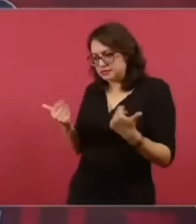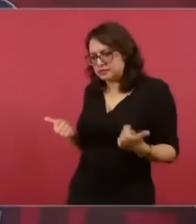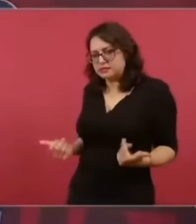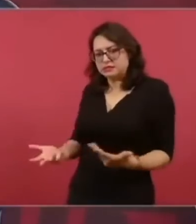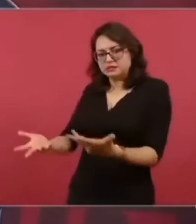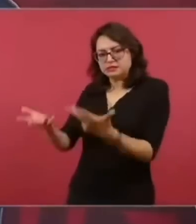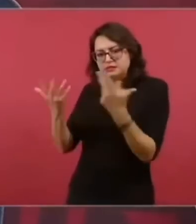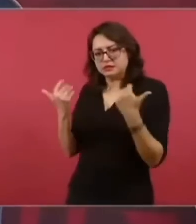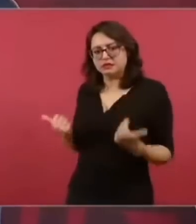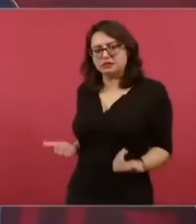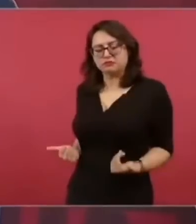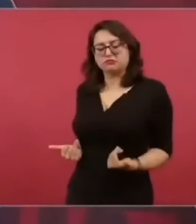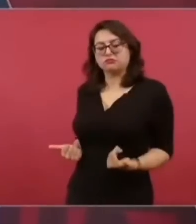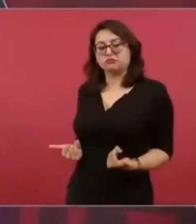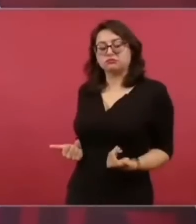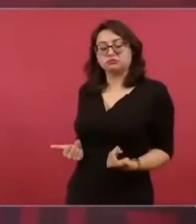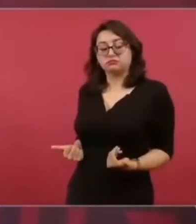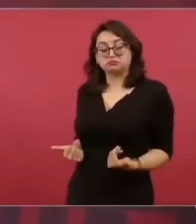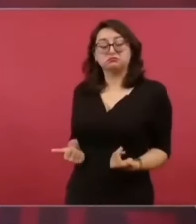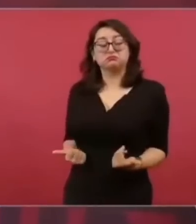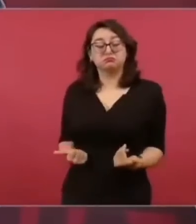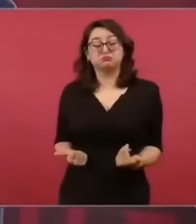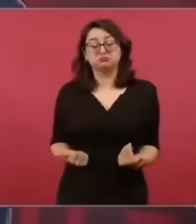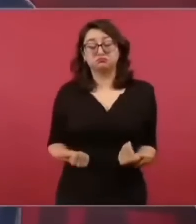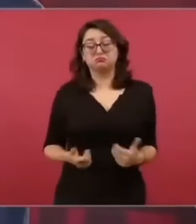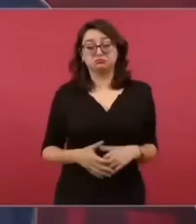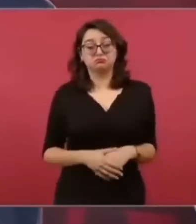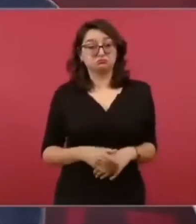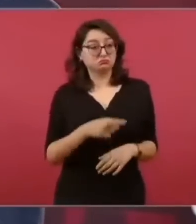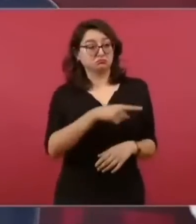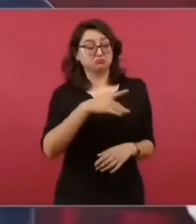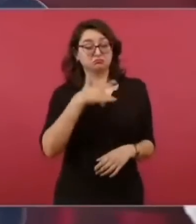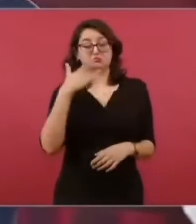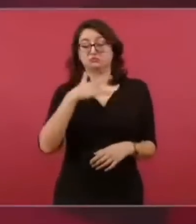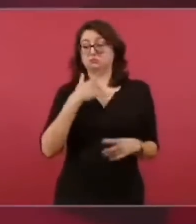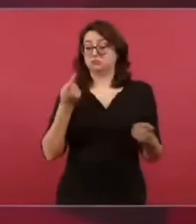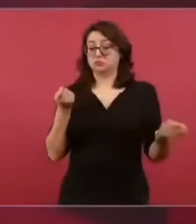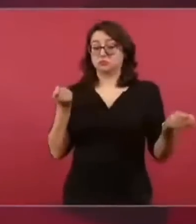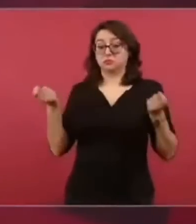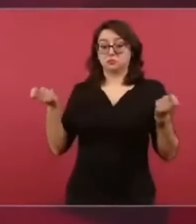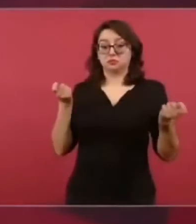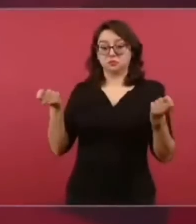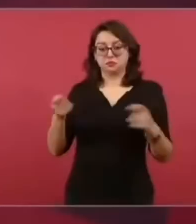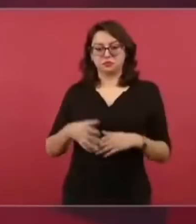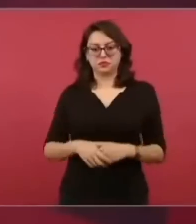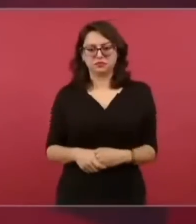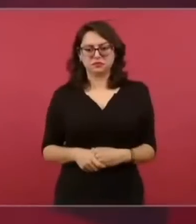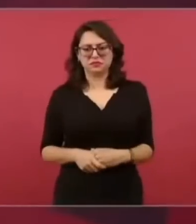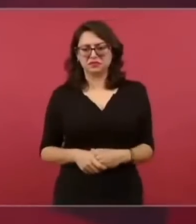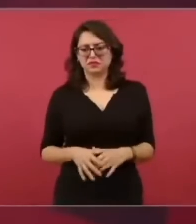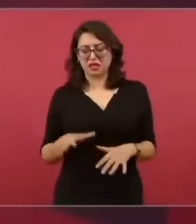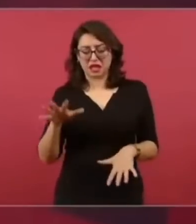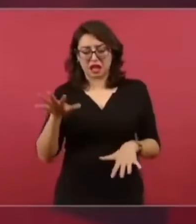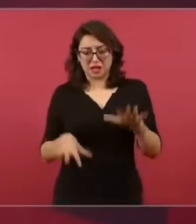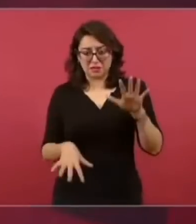Y lo poco que se daba a los pobres, le llamaban de manera despectiva,